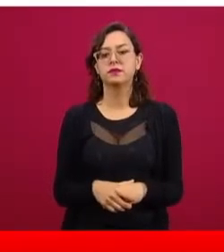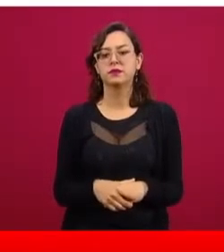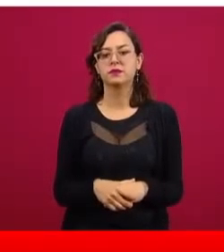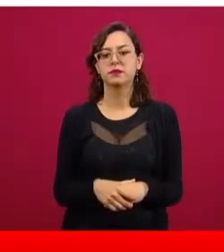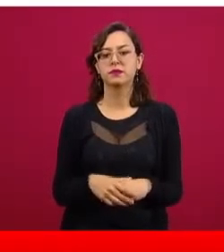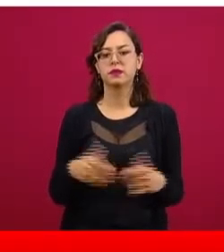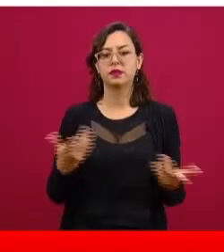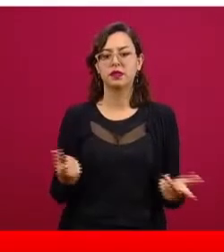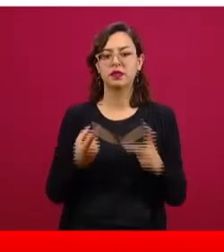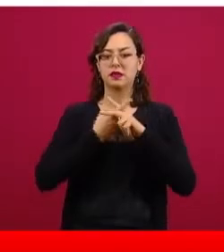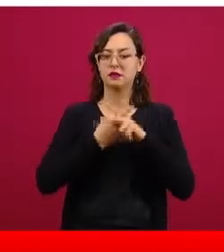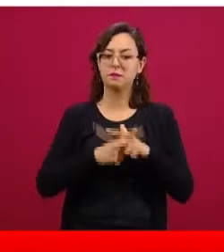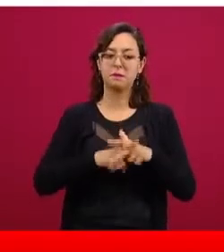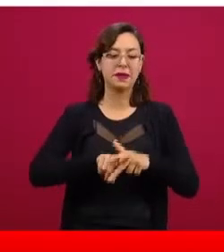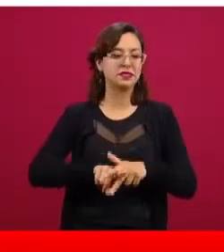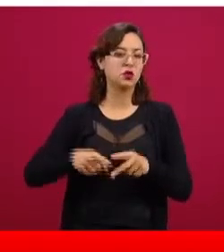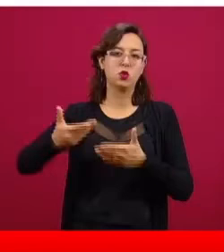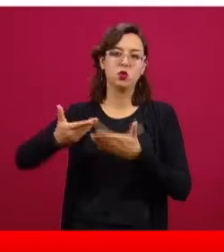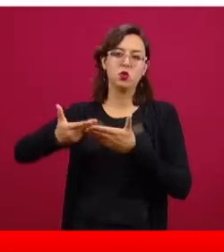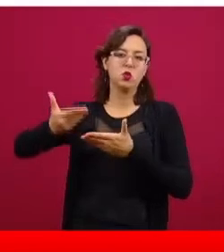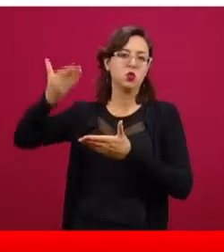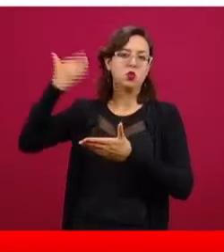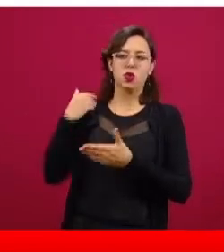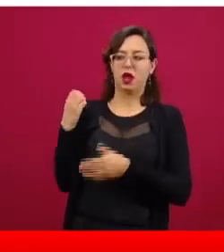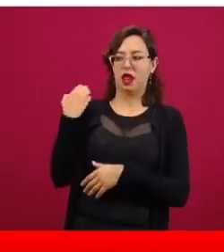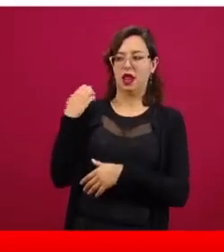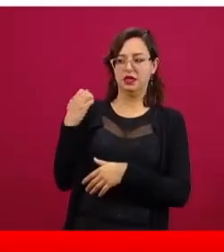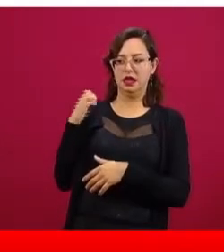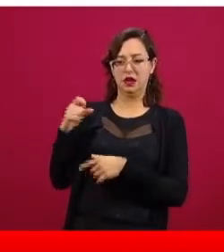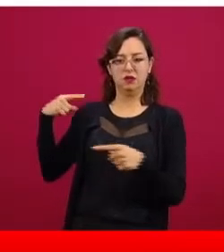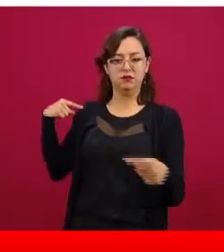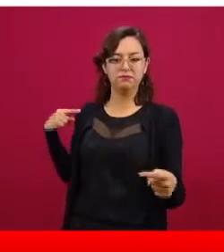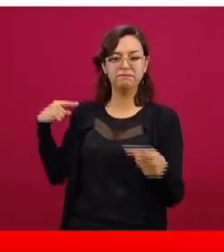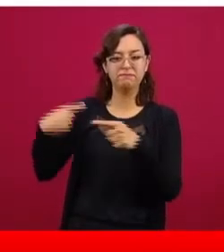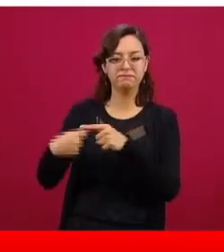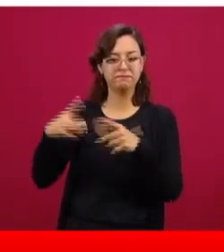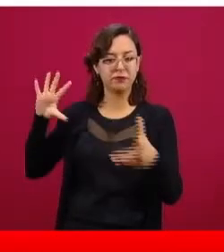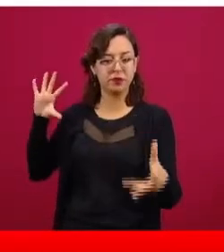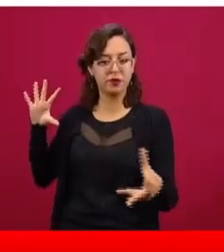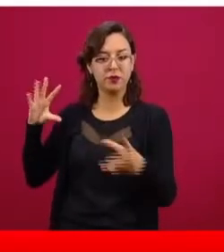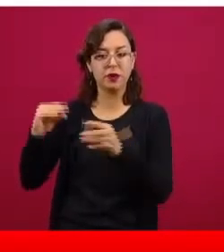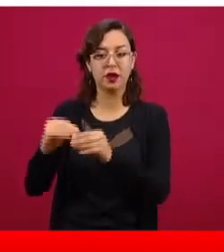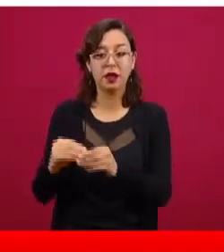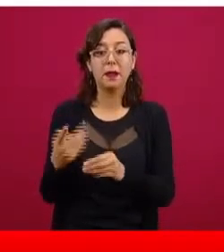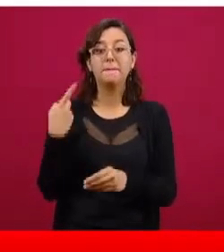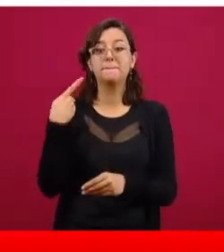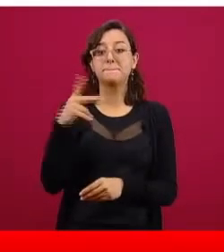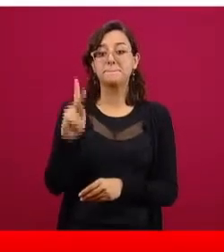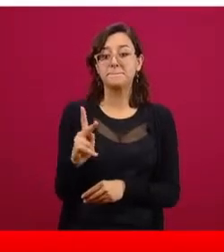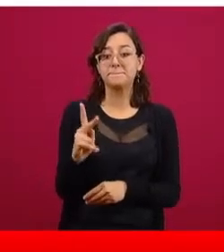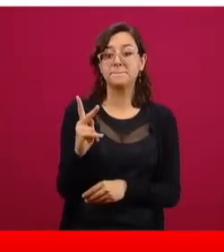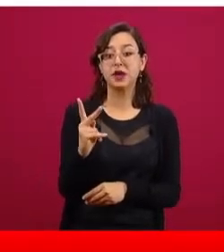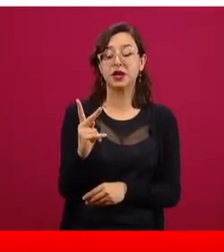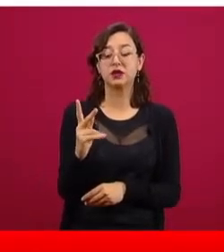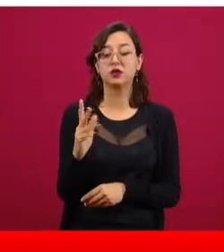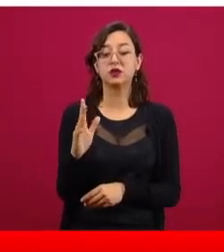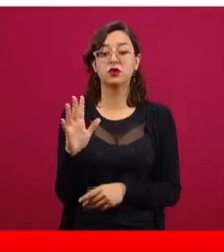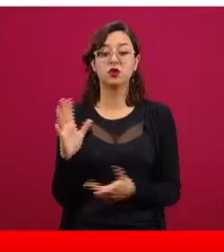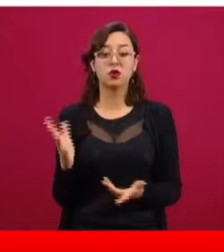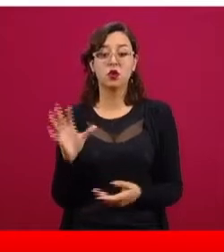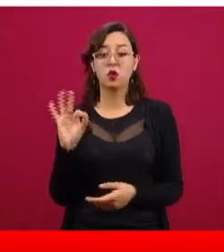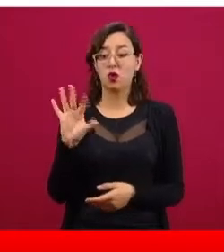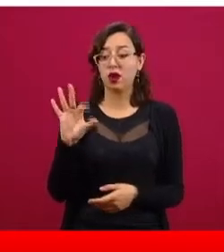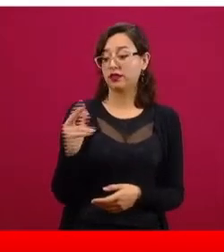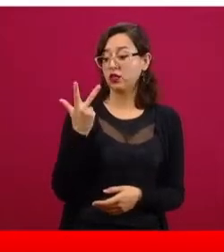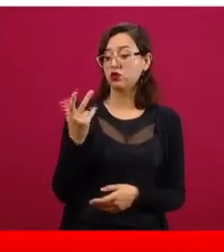ocurrido desde el inicio de la epidemia en los primeros días de enero, pero menos del 50 por ciento de estos ocurren en